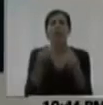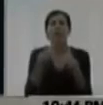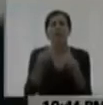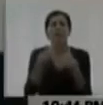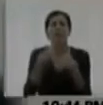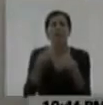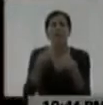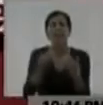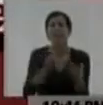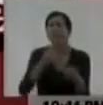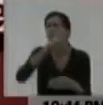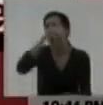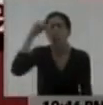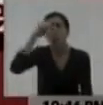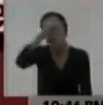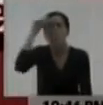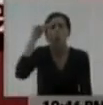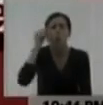Pajulio para allá?